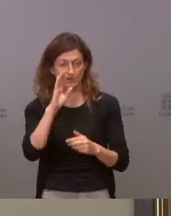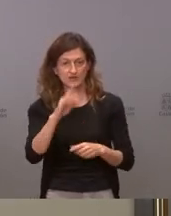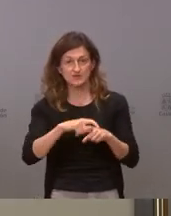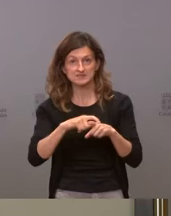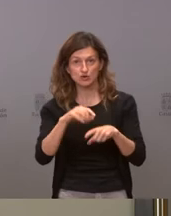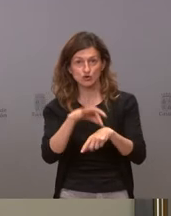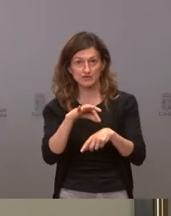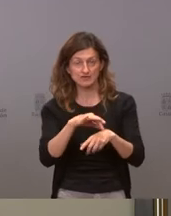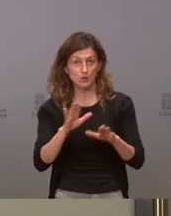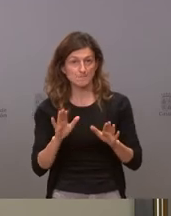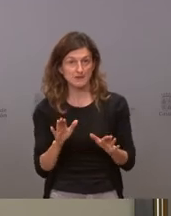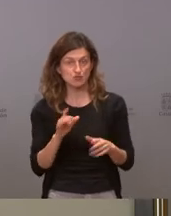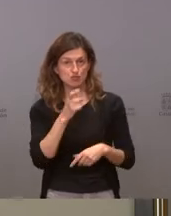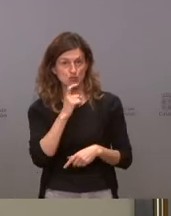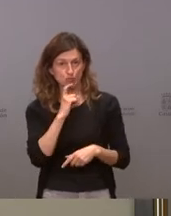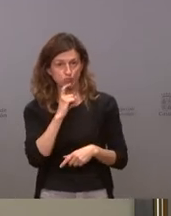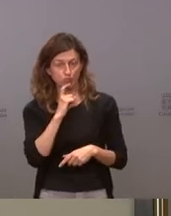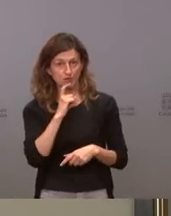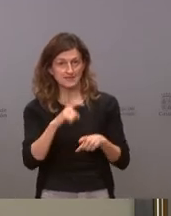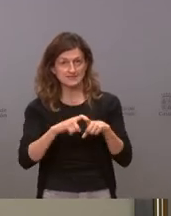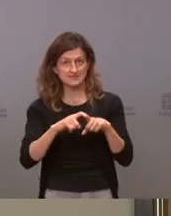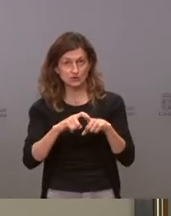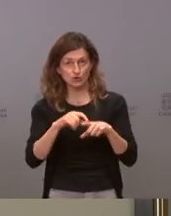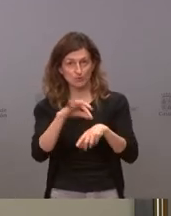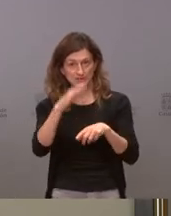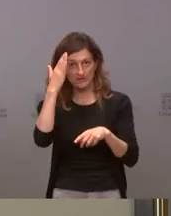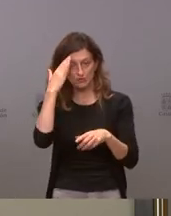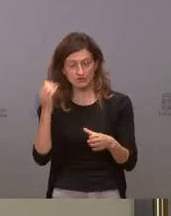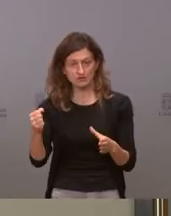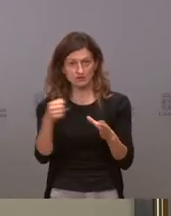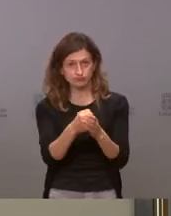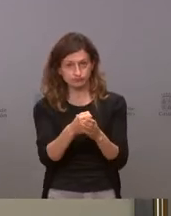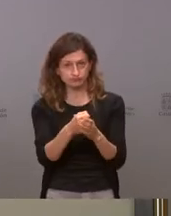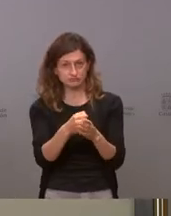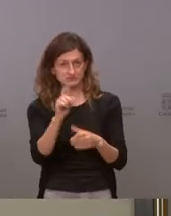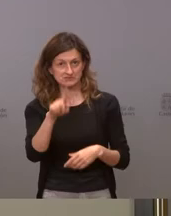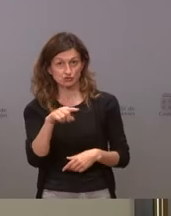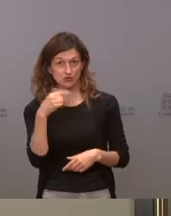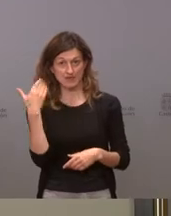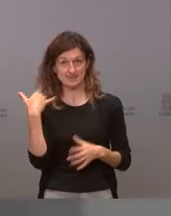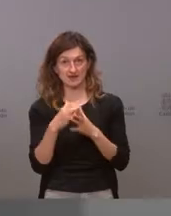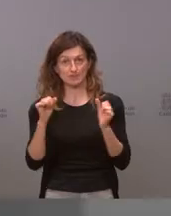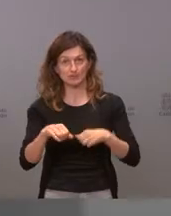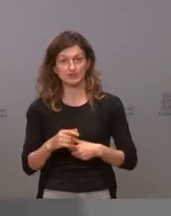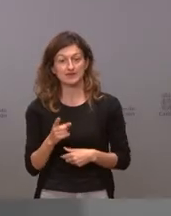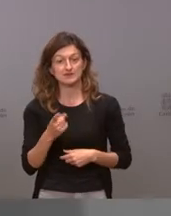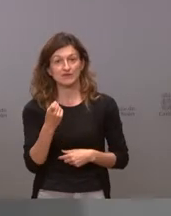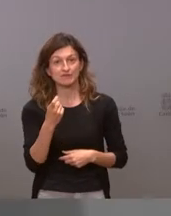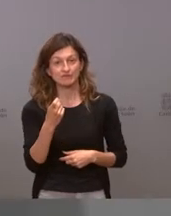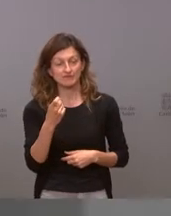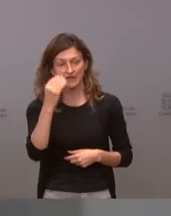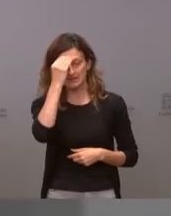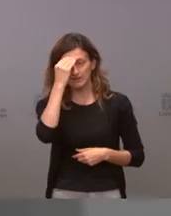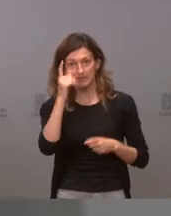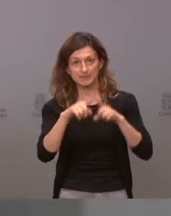clínicos pero esto va a suponer que haya psicólogos en atención primaria que fue lo que se aprobó ayer en las cortes eso tenemos que verlo cuando se apruebe la